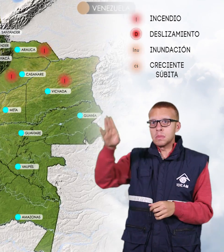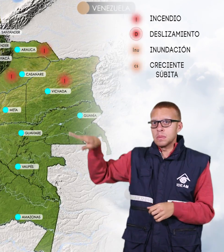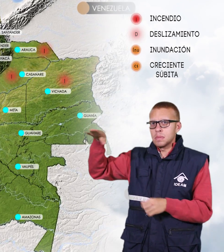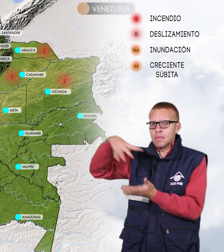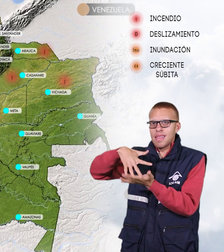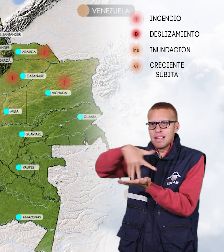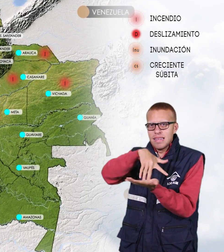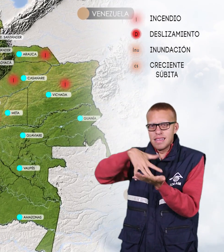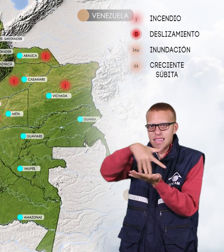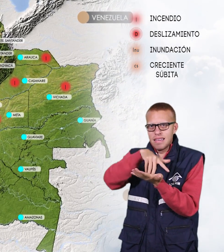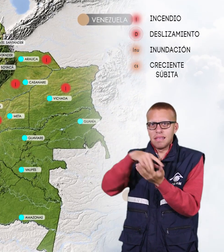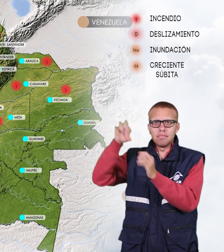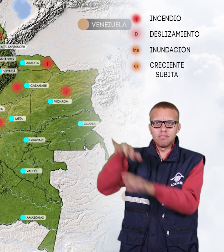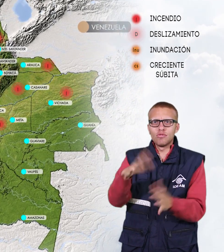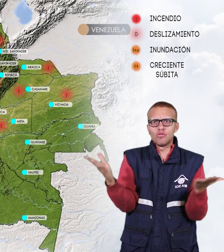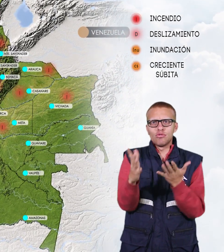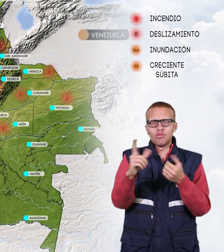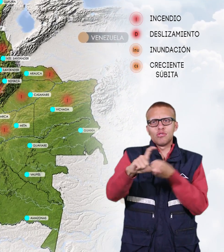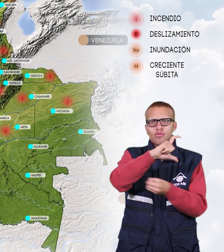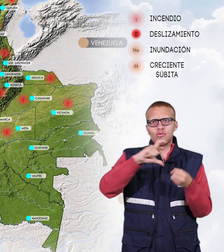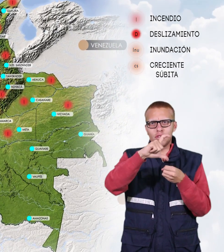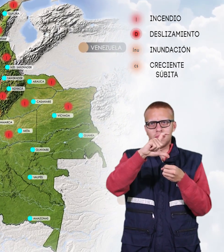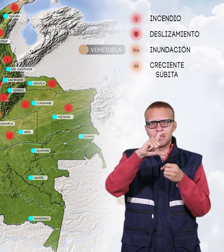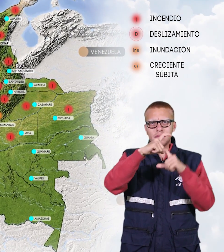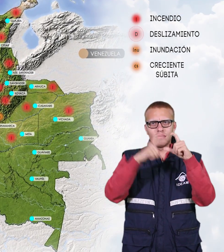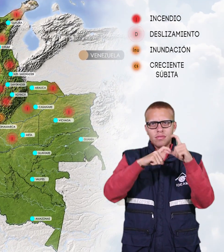departamentos de Caldas, Cundinamarca, Cauca, Chocó y Nariño.